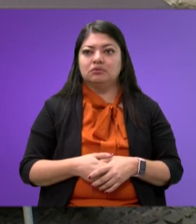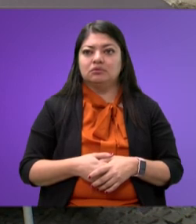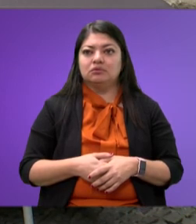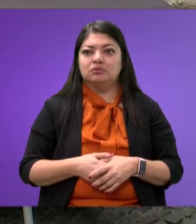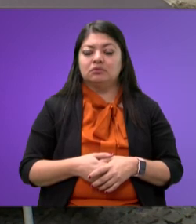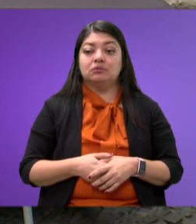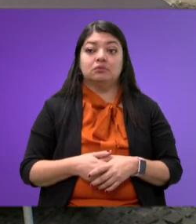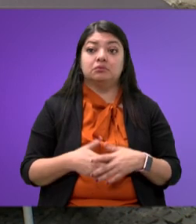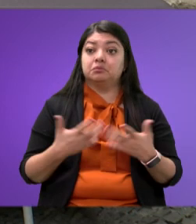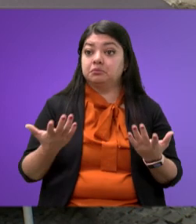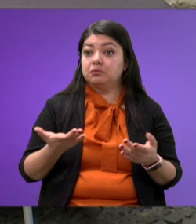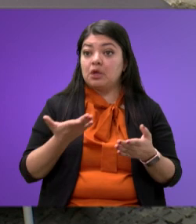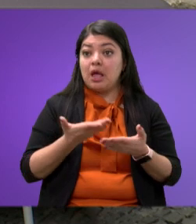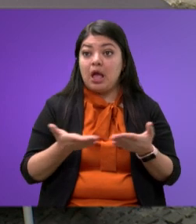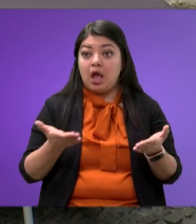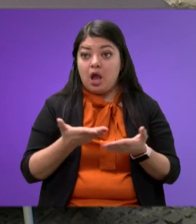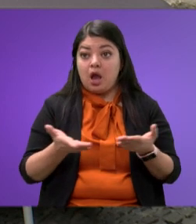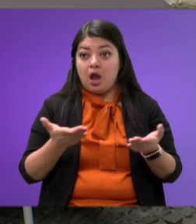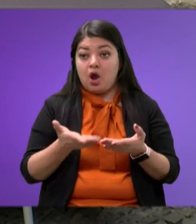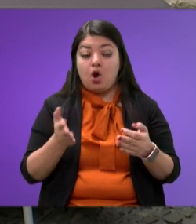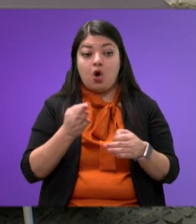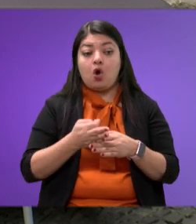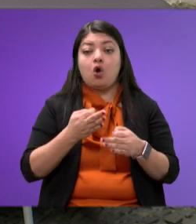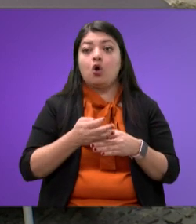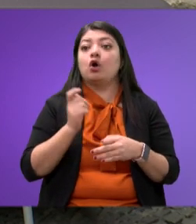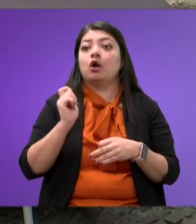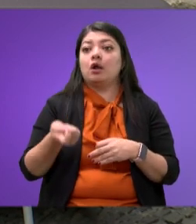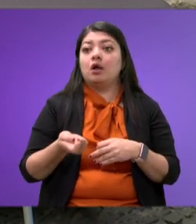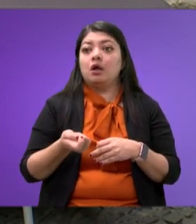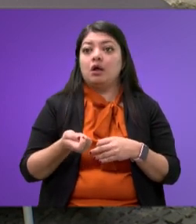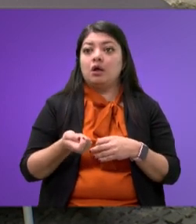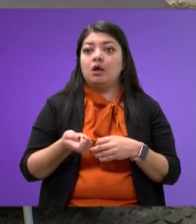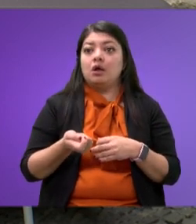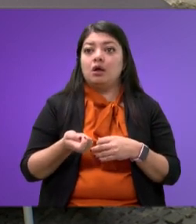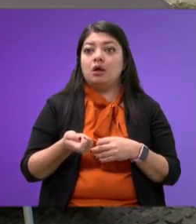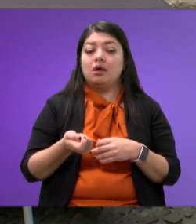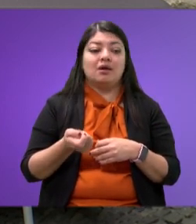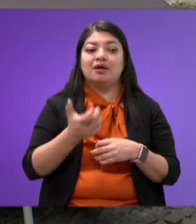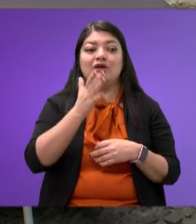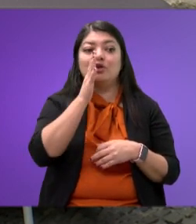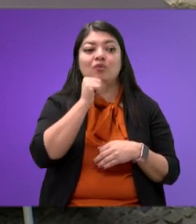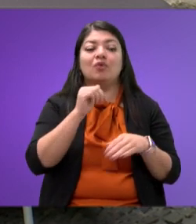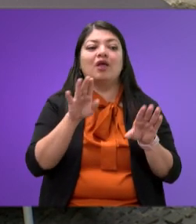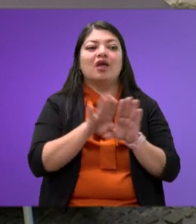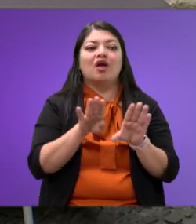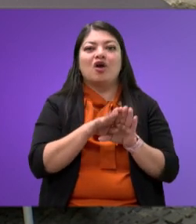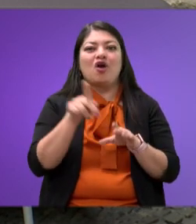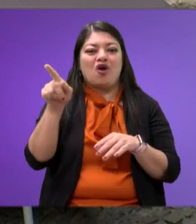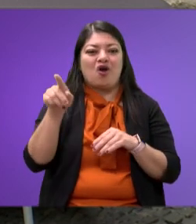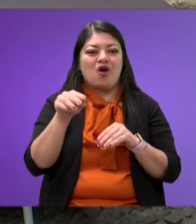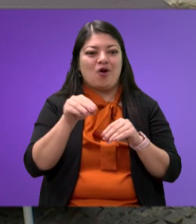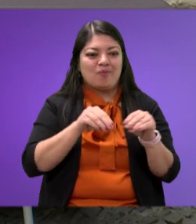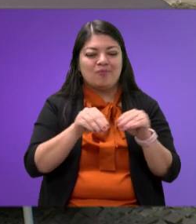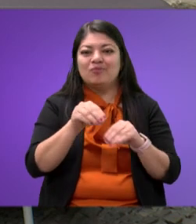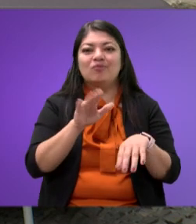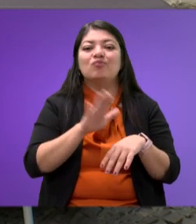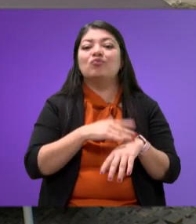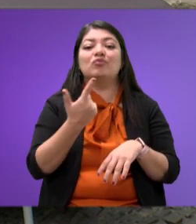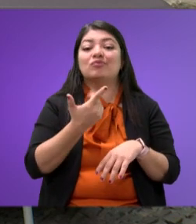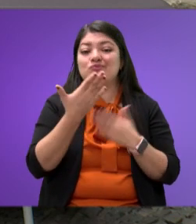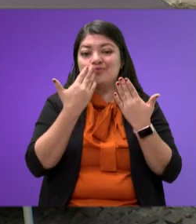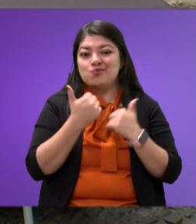Pues hasta ahorita la unidad no se ha podido desempeñar como debe, primero por el recurso.